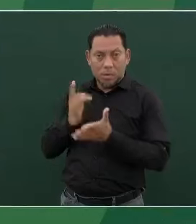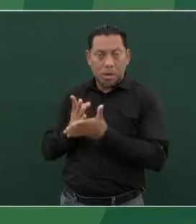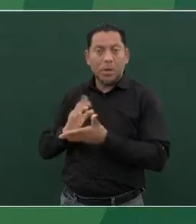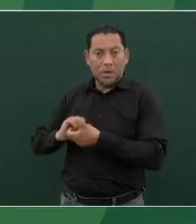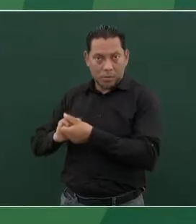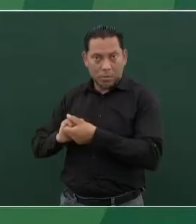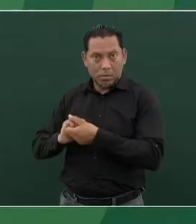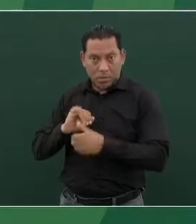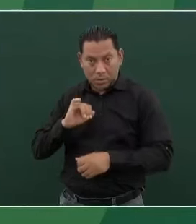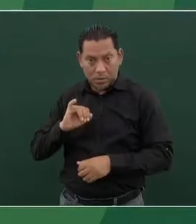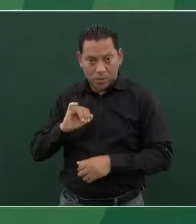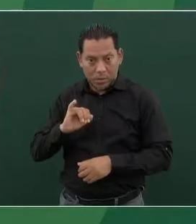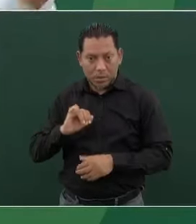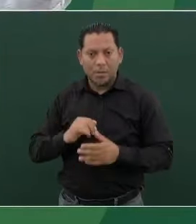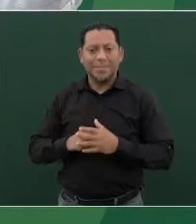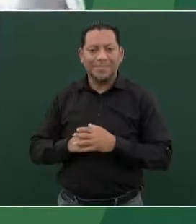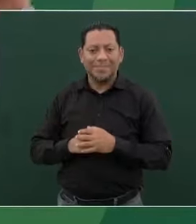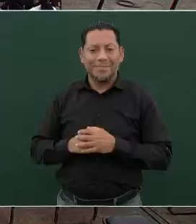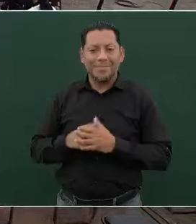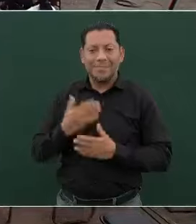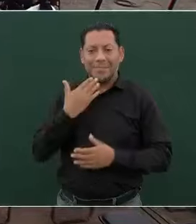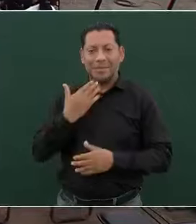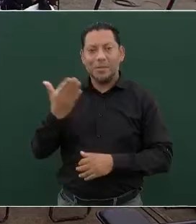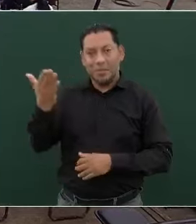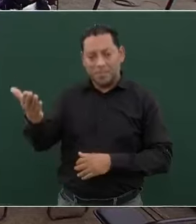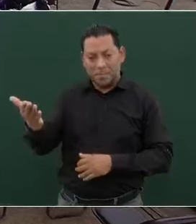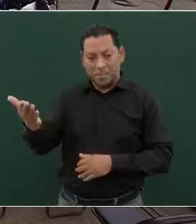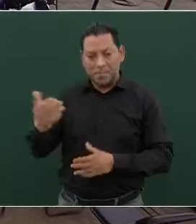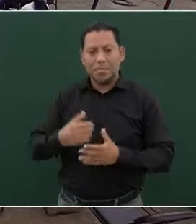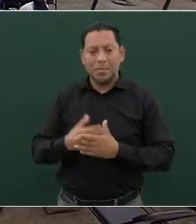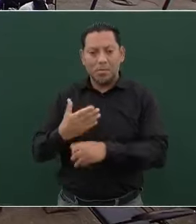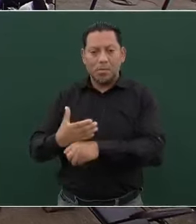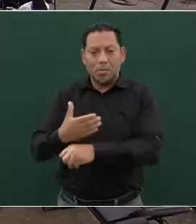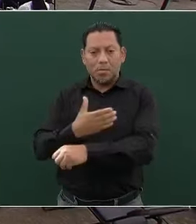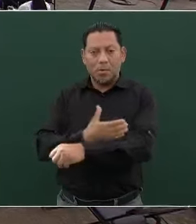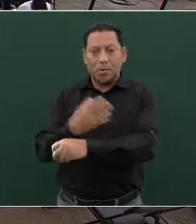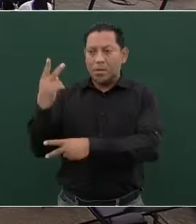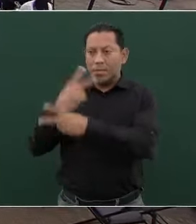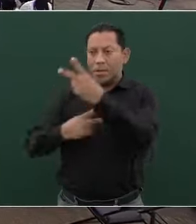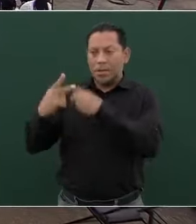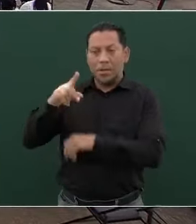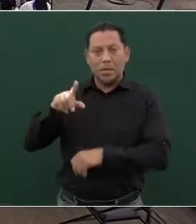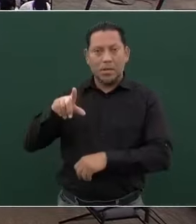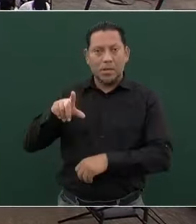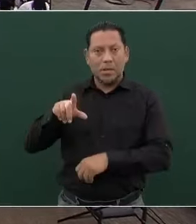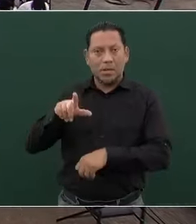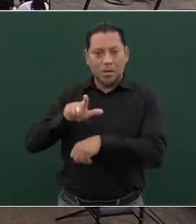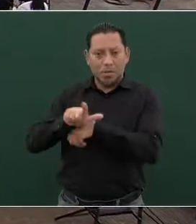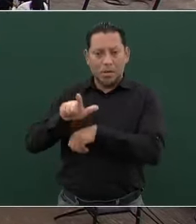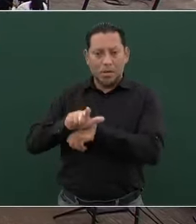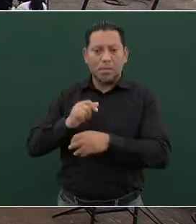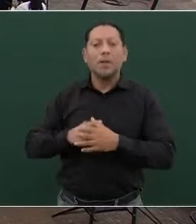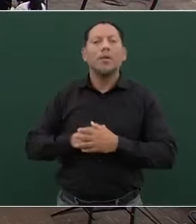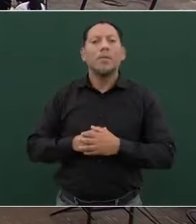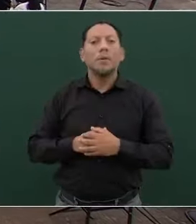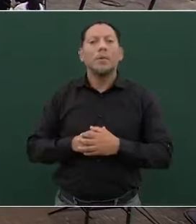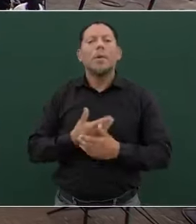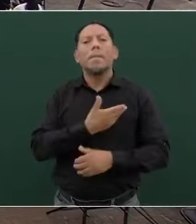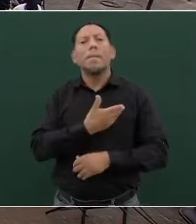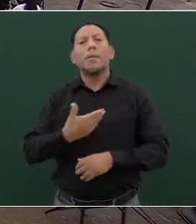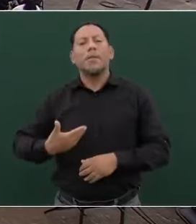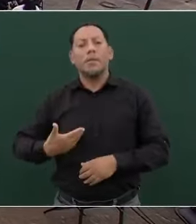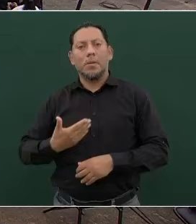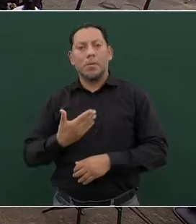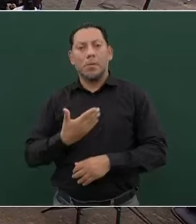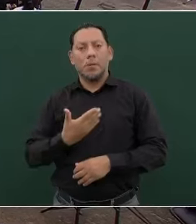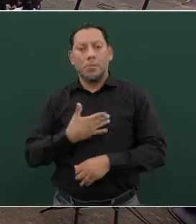para los compañeros que vienen de Guatemala. Presidente, buenos días. Daniel